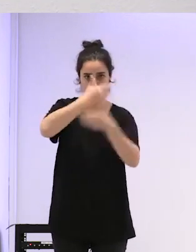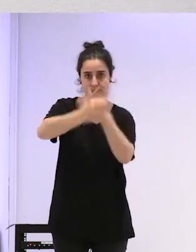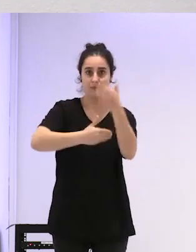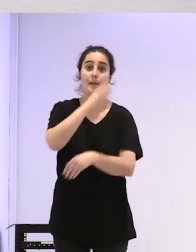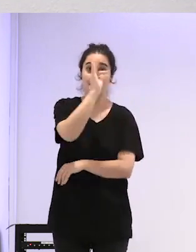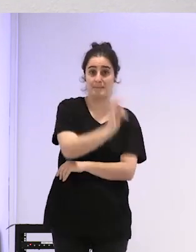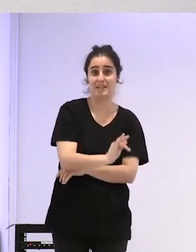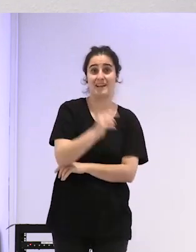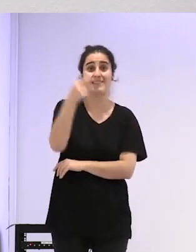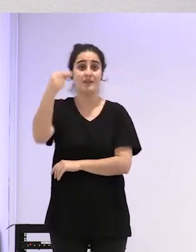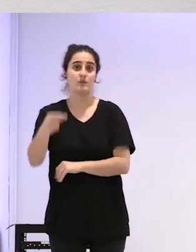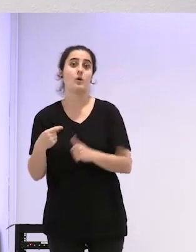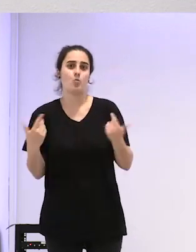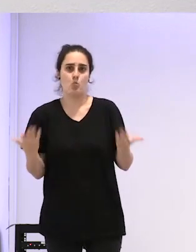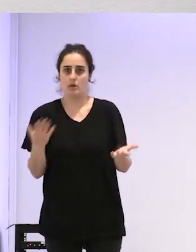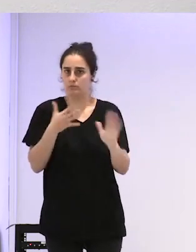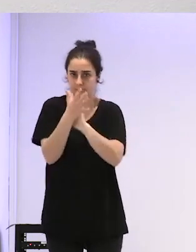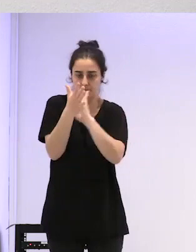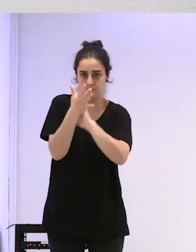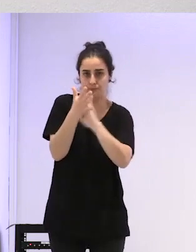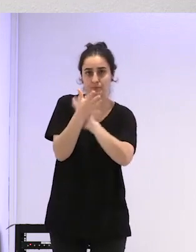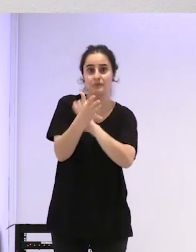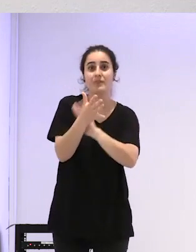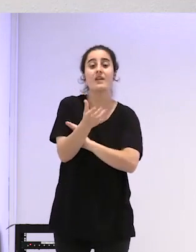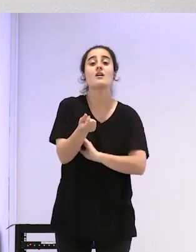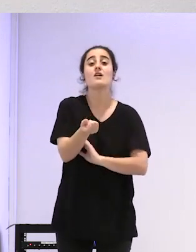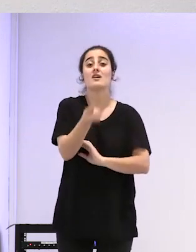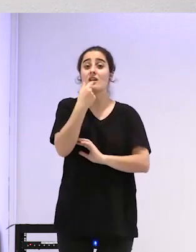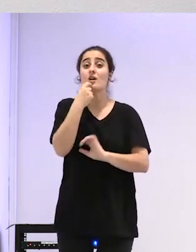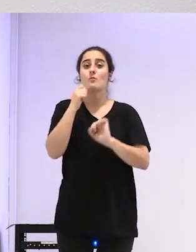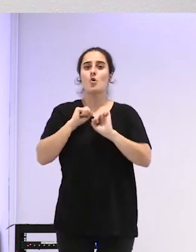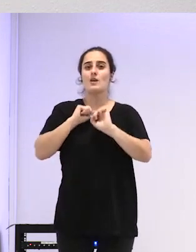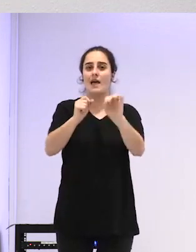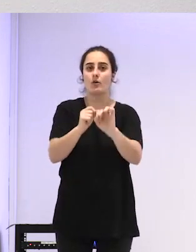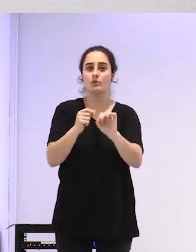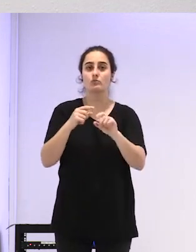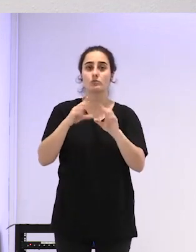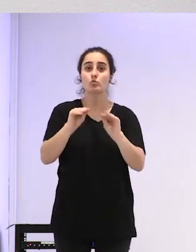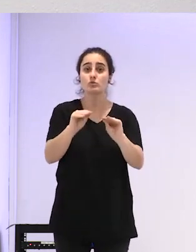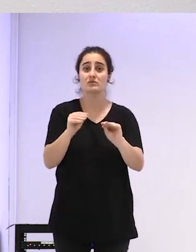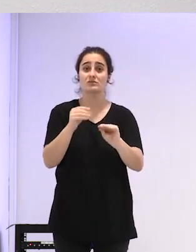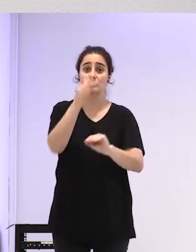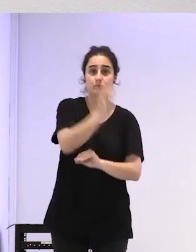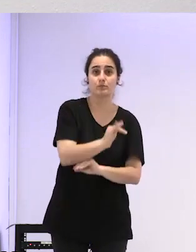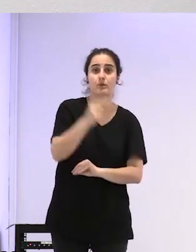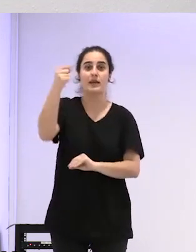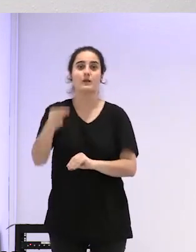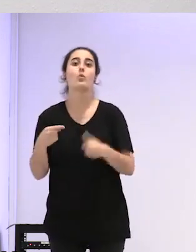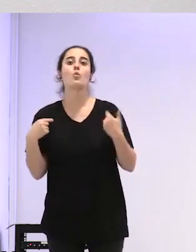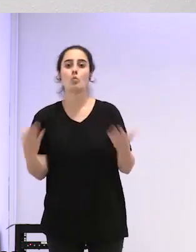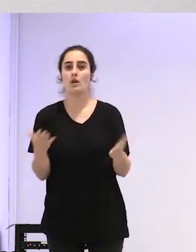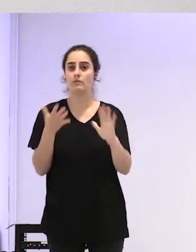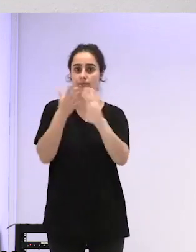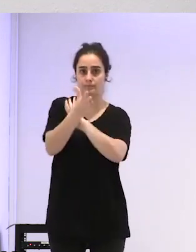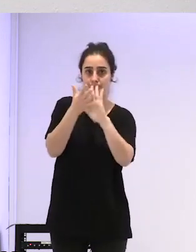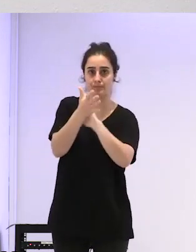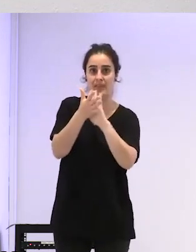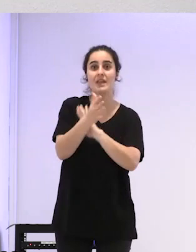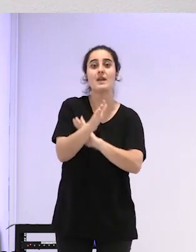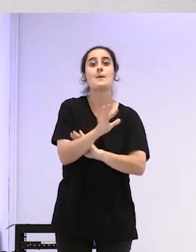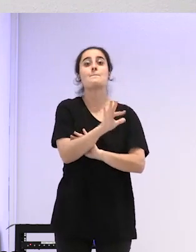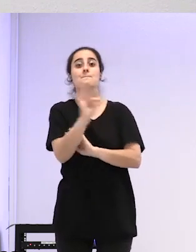desventajas que tiene utilizar bloqueadores las ventajas y desventajas que tiene y ahora planteamos